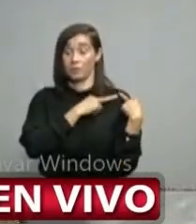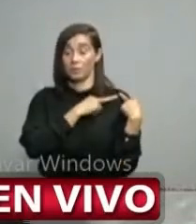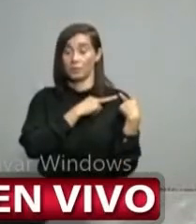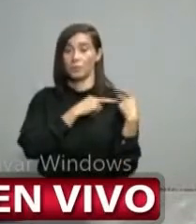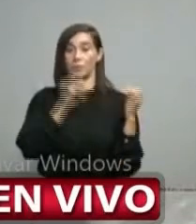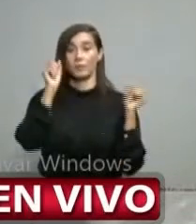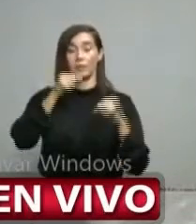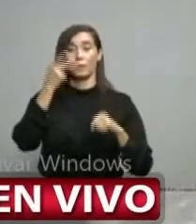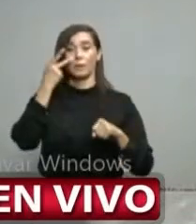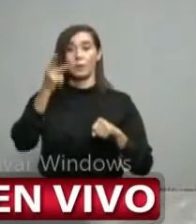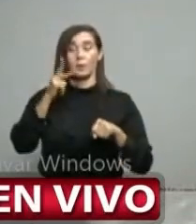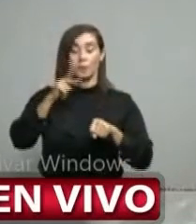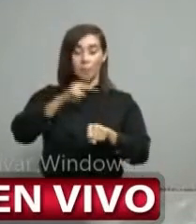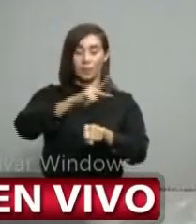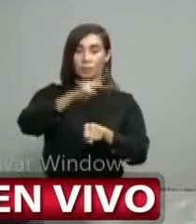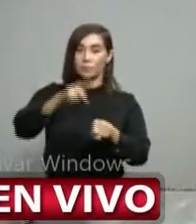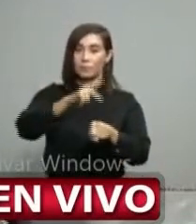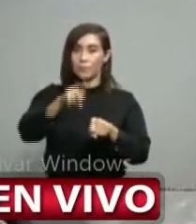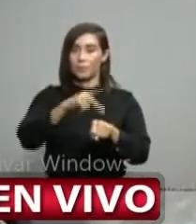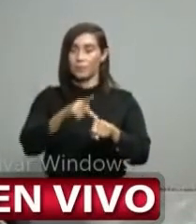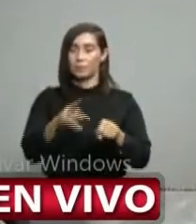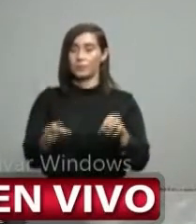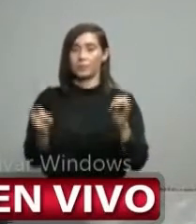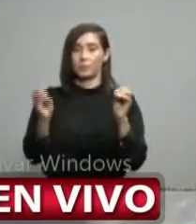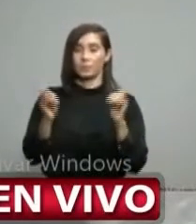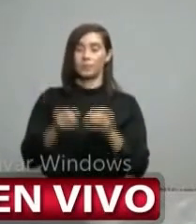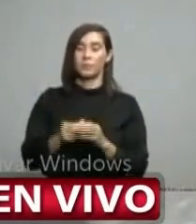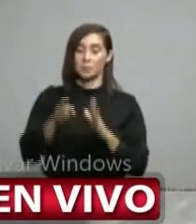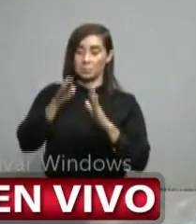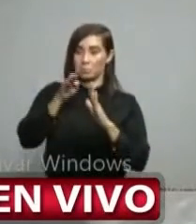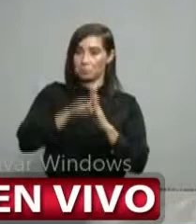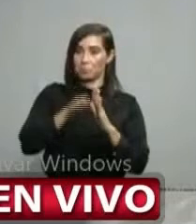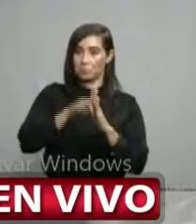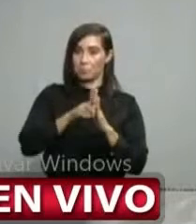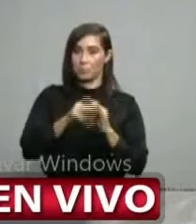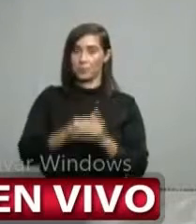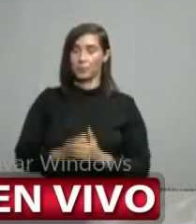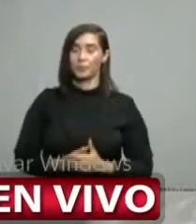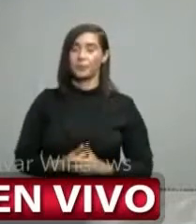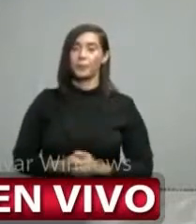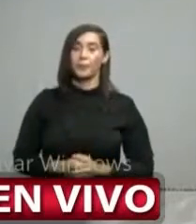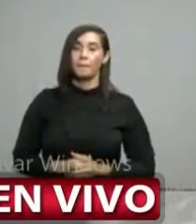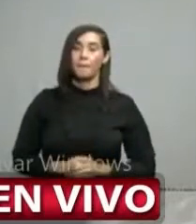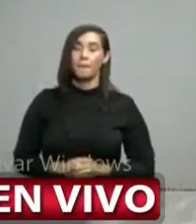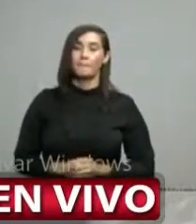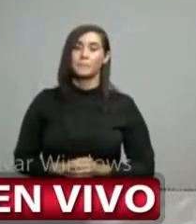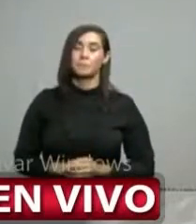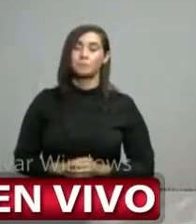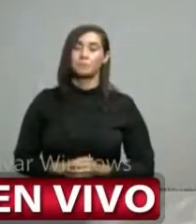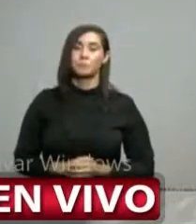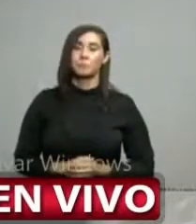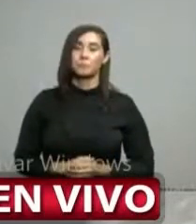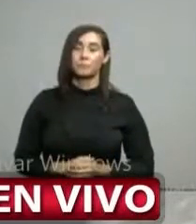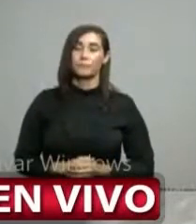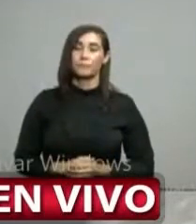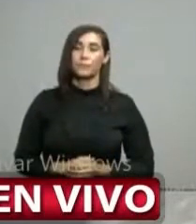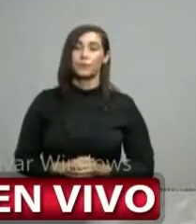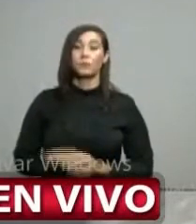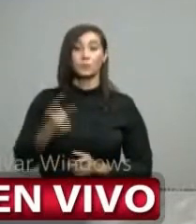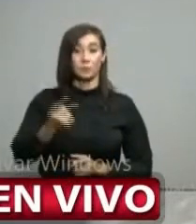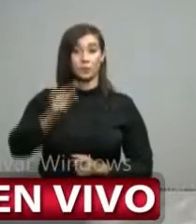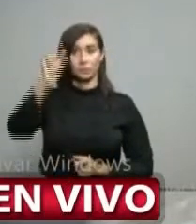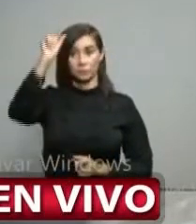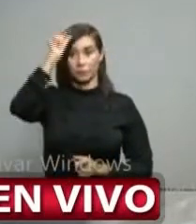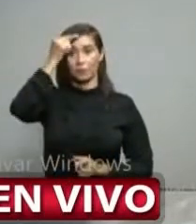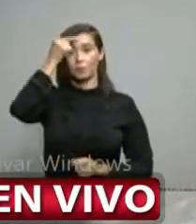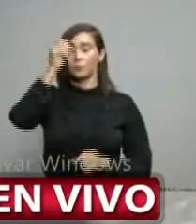provincias donde más incidencias se van produciendo. Por eso siempre he dicho el gobierno ha hecho lo